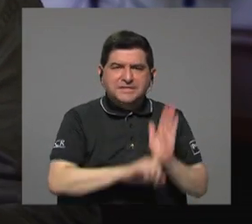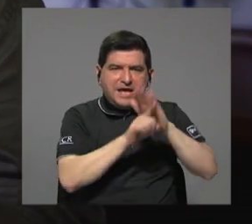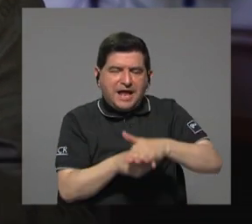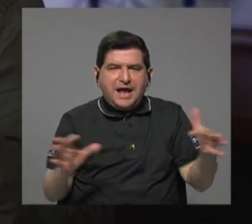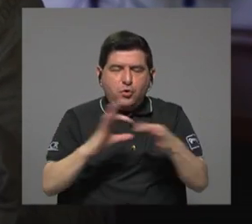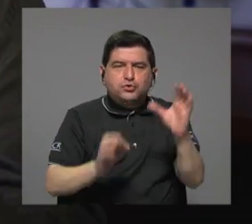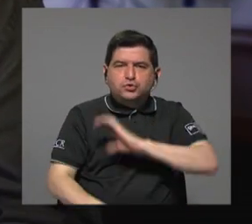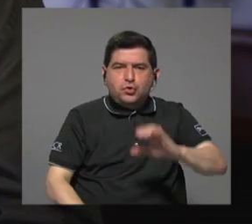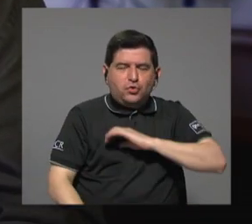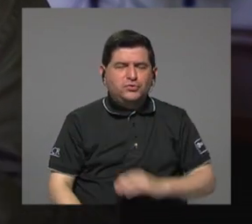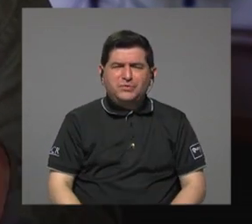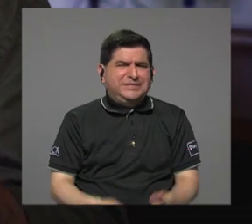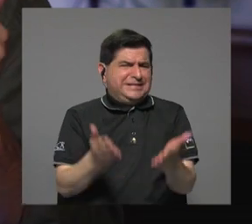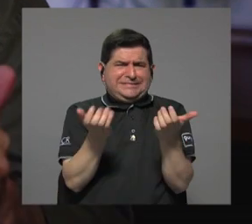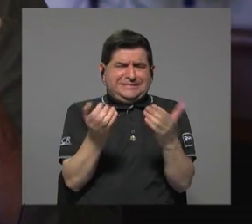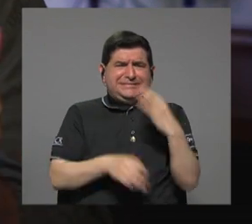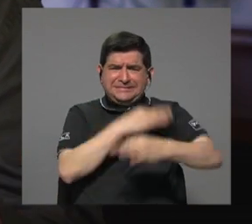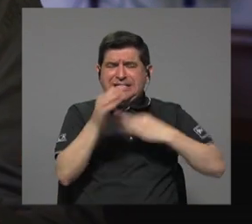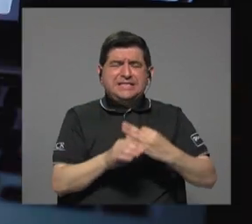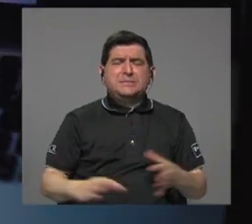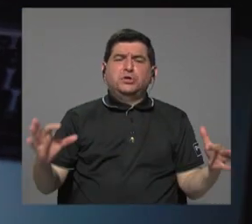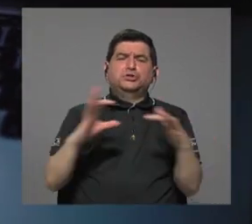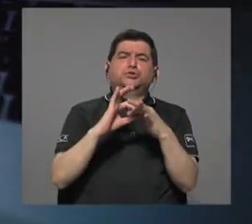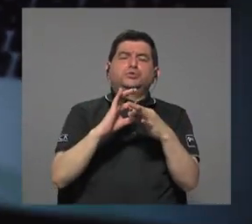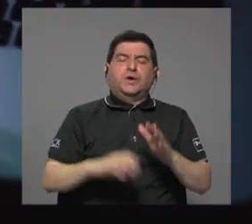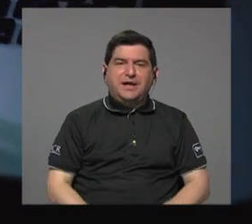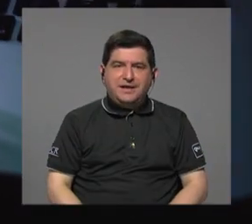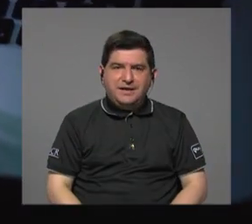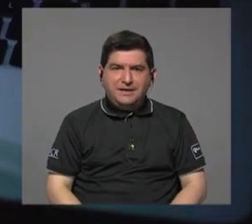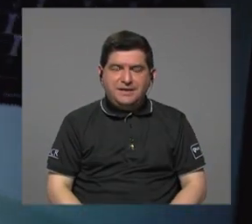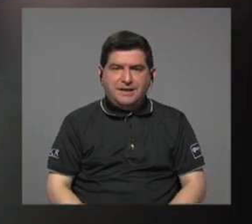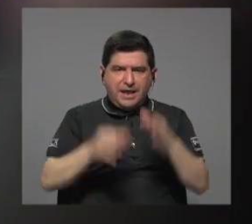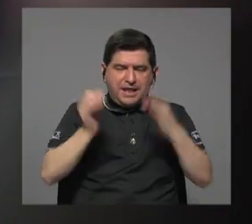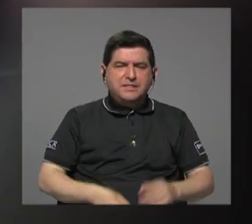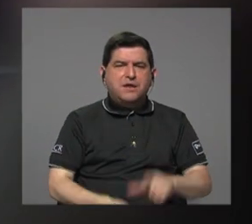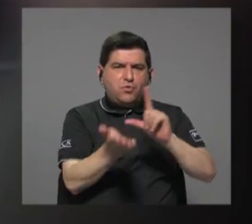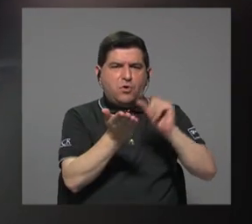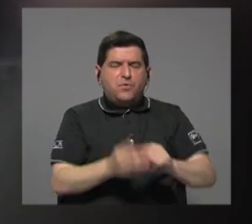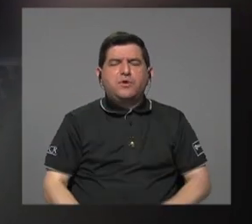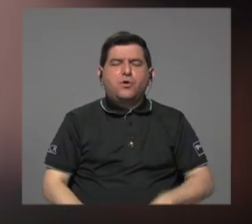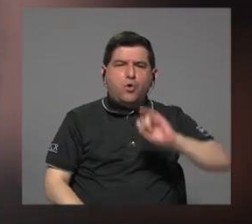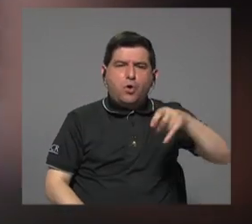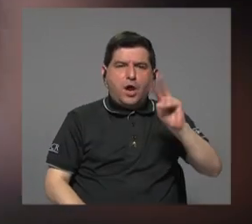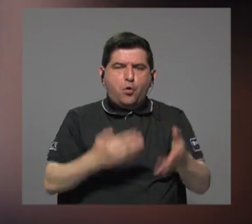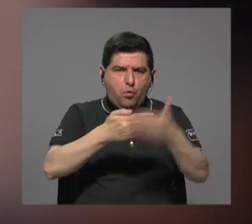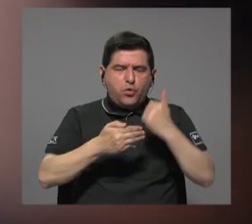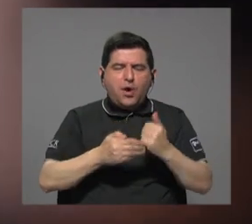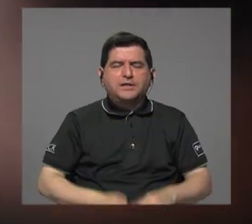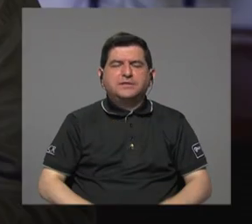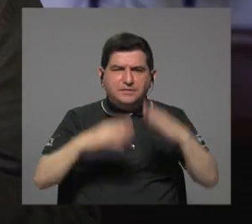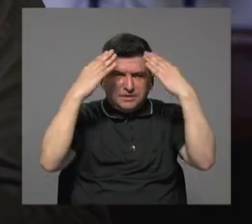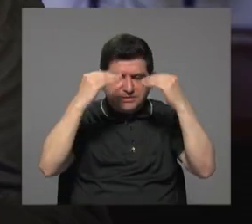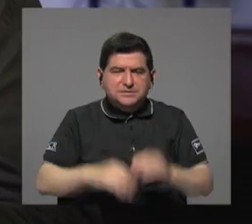como conductas indeseables de naturaleza sexual. El tribunal publicó su análisis en junio pasado. La entidad